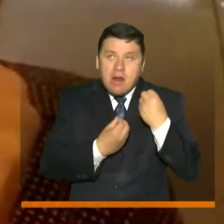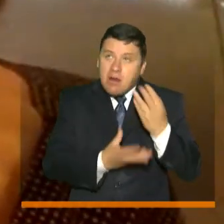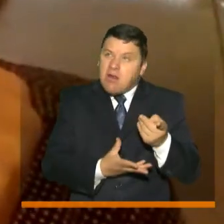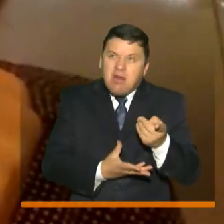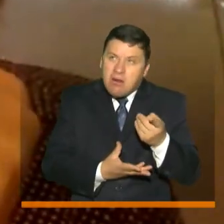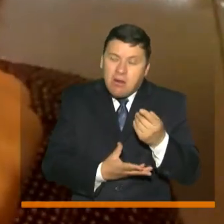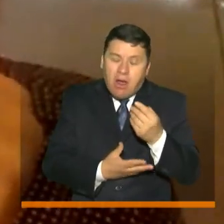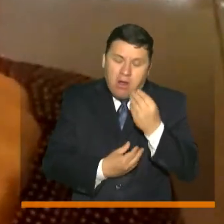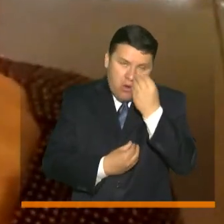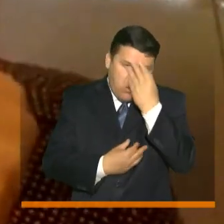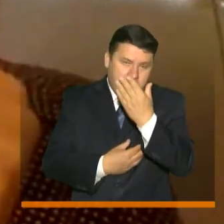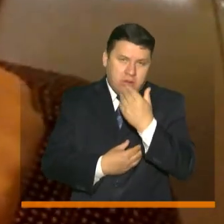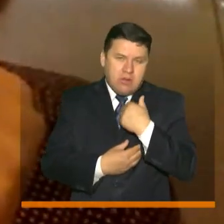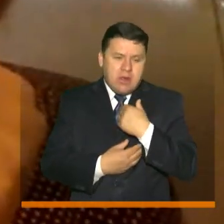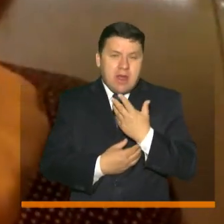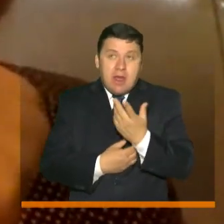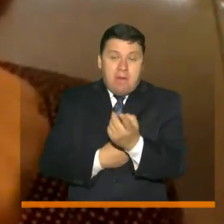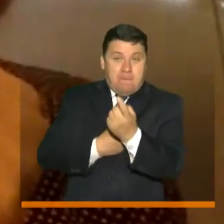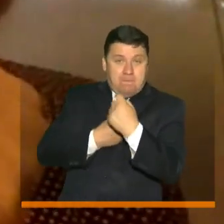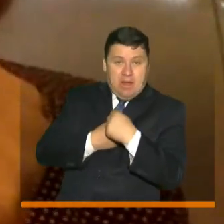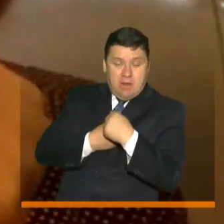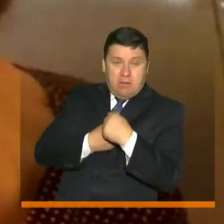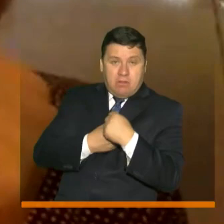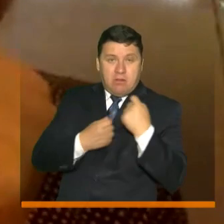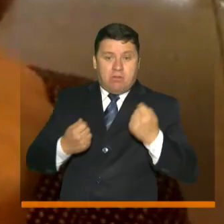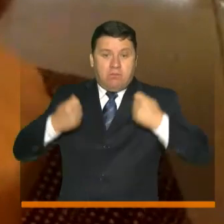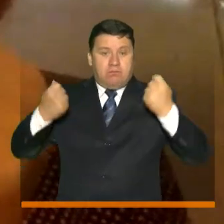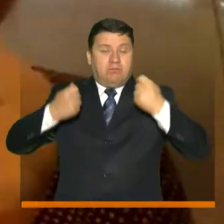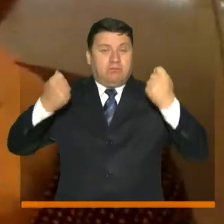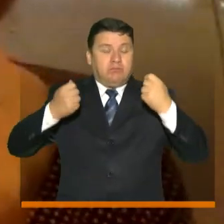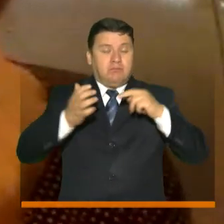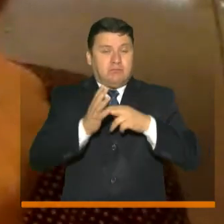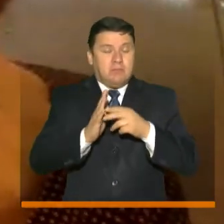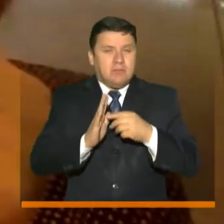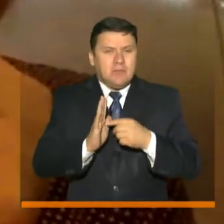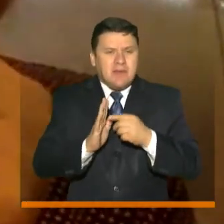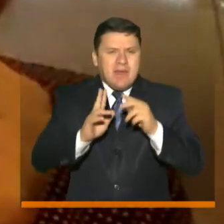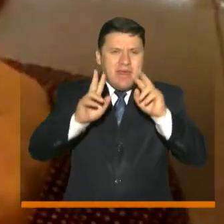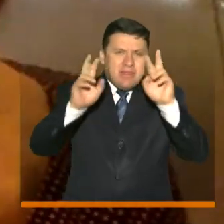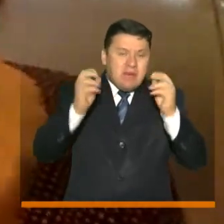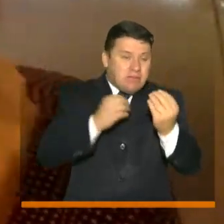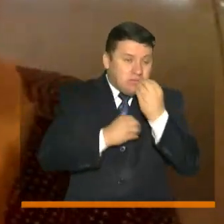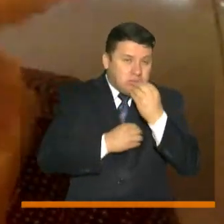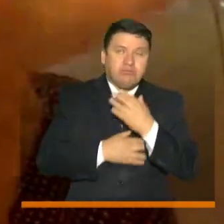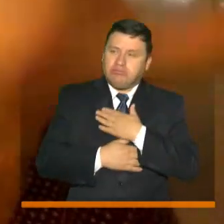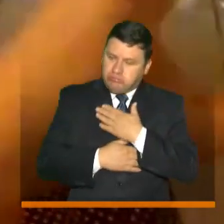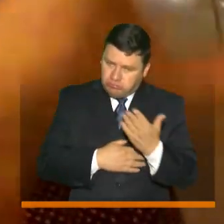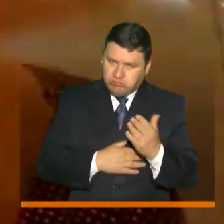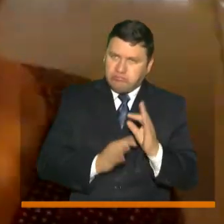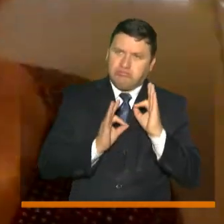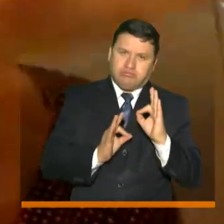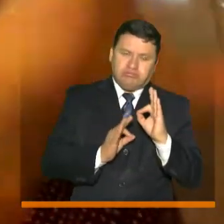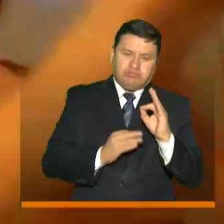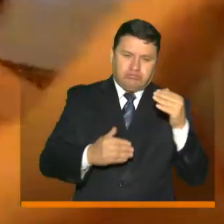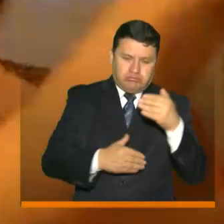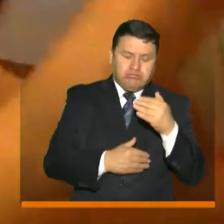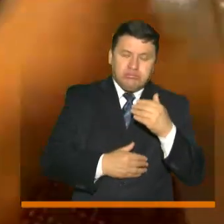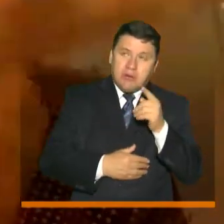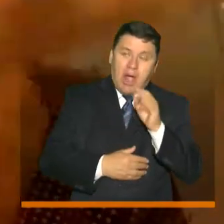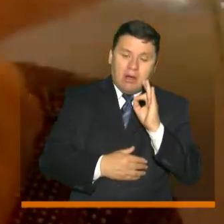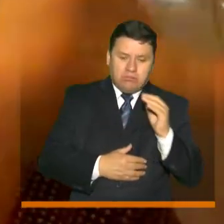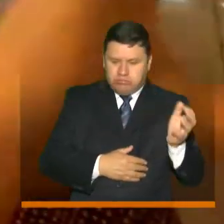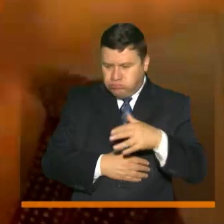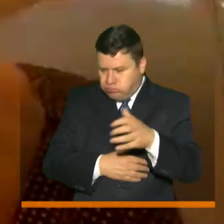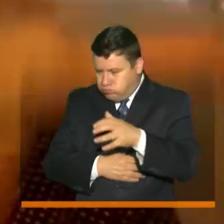es hacer parte de una campaña que se dedique al tema de alimentación nosotros garantizamos que realmente